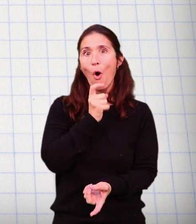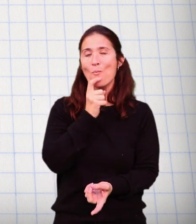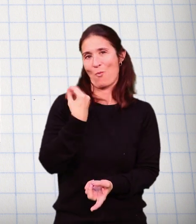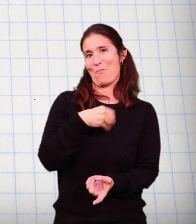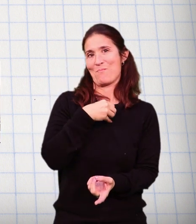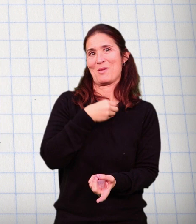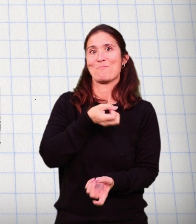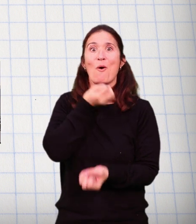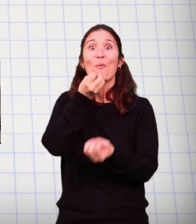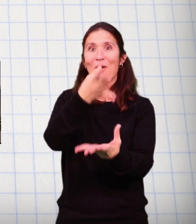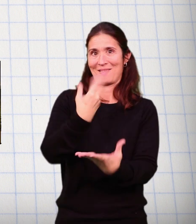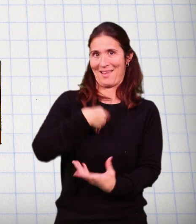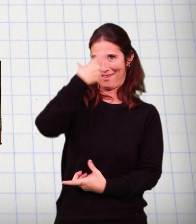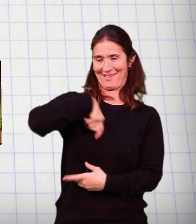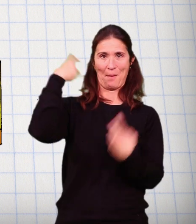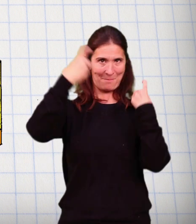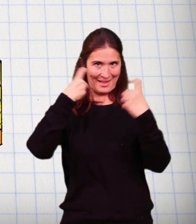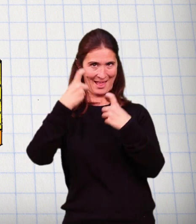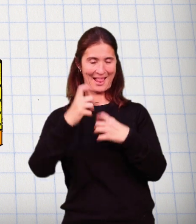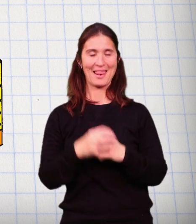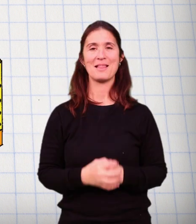descubrirlo a través de los ojos de Miguel.